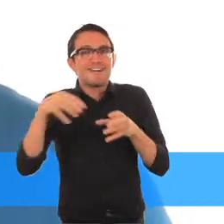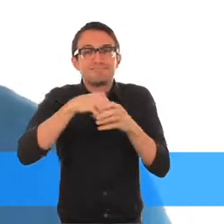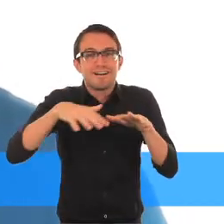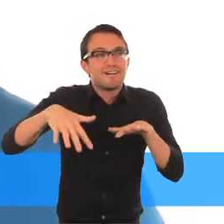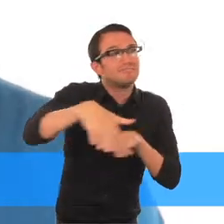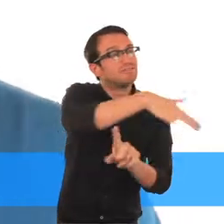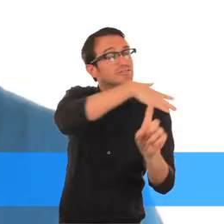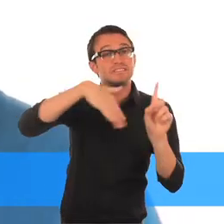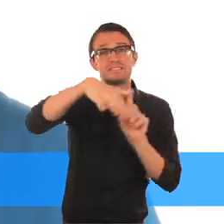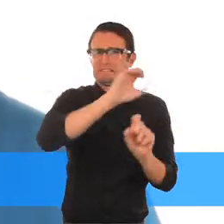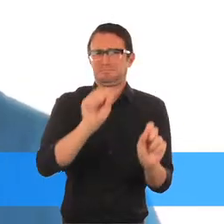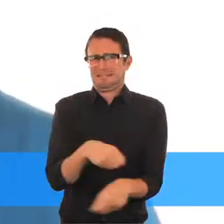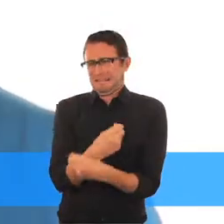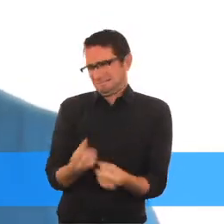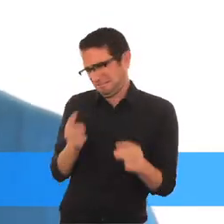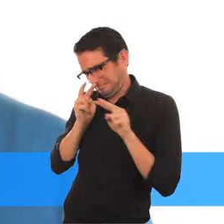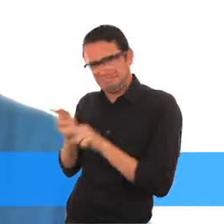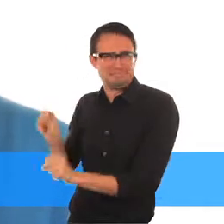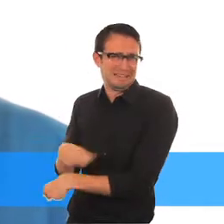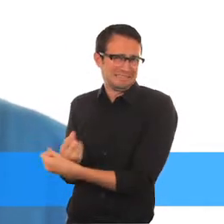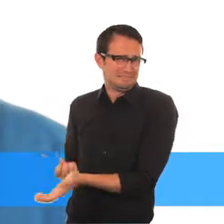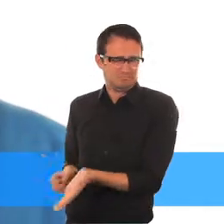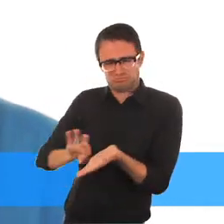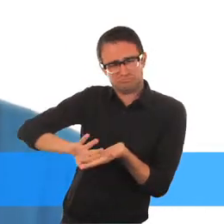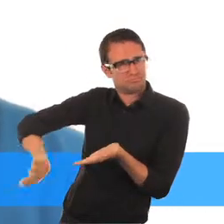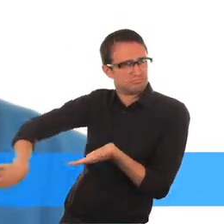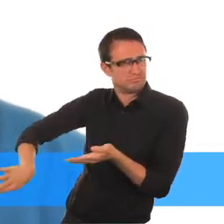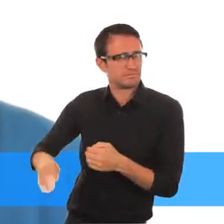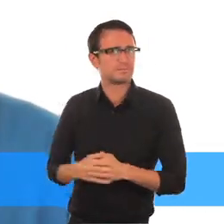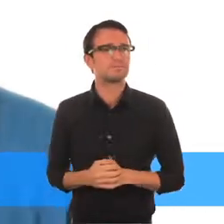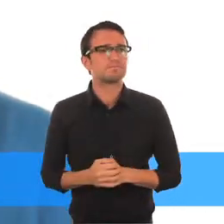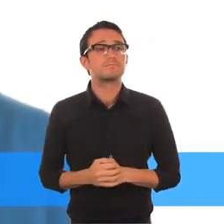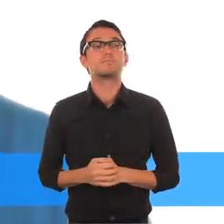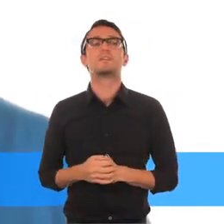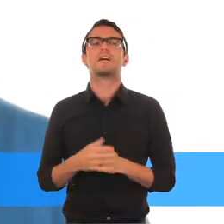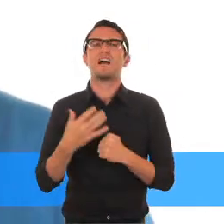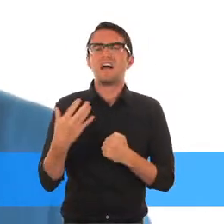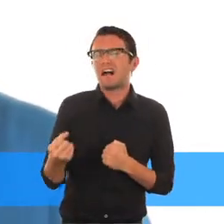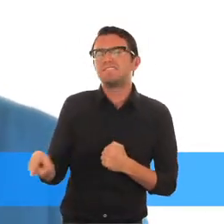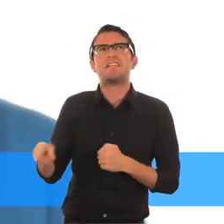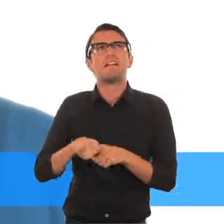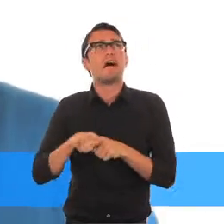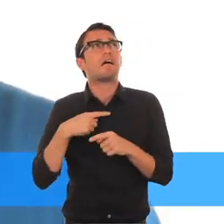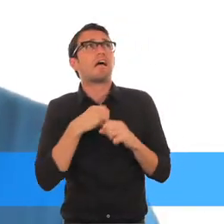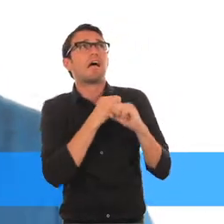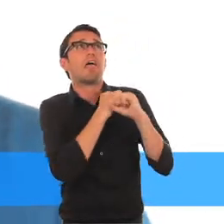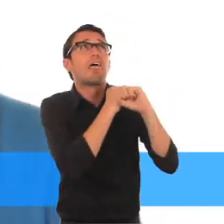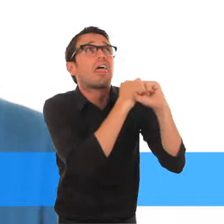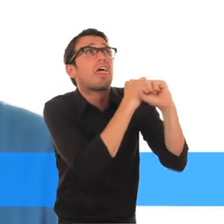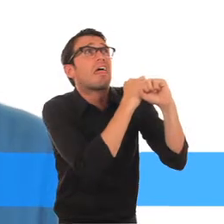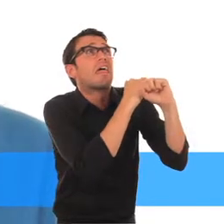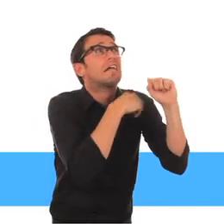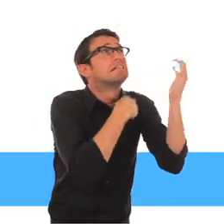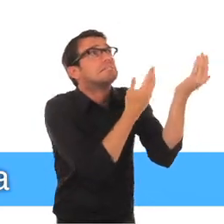la sociedad, y no se espera que contribuyan a la sociedad de forma alguna. Este es con frecuencia el enfoque de las campañas que provocan sentimientos de